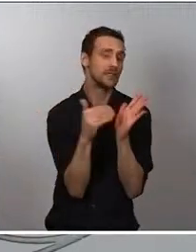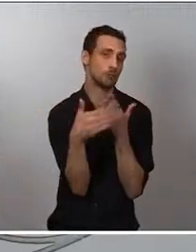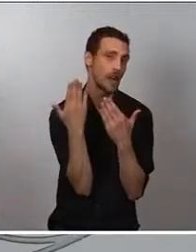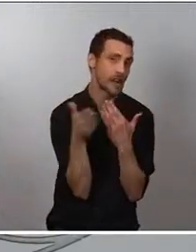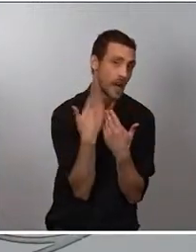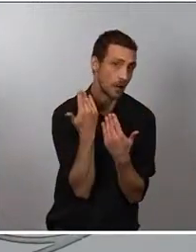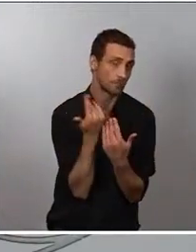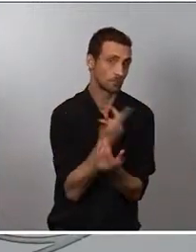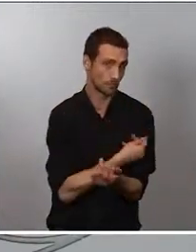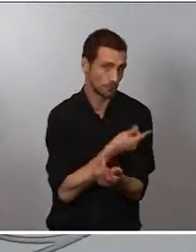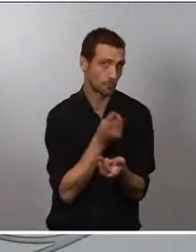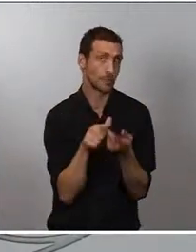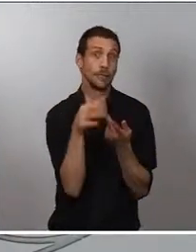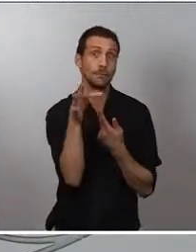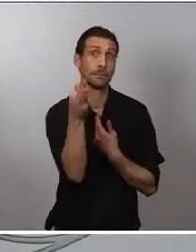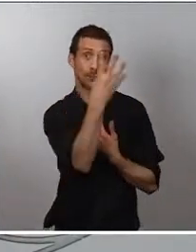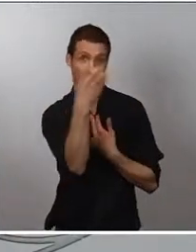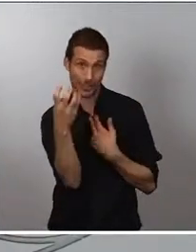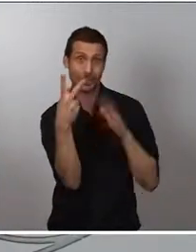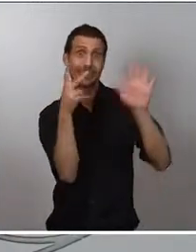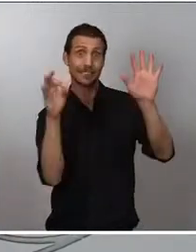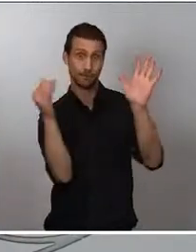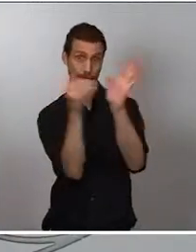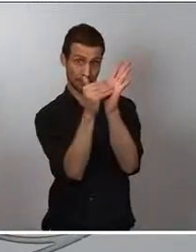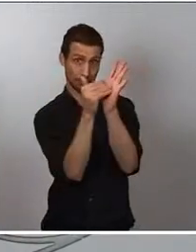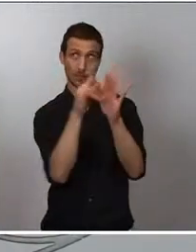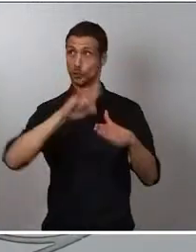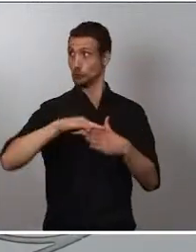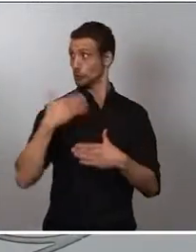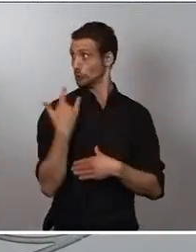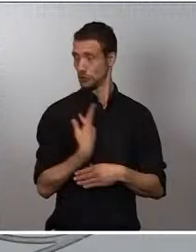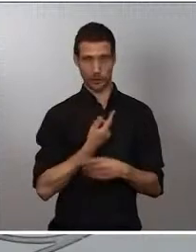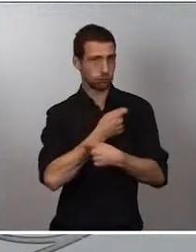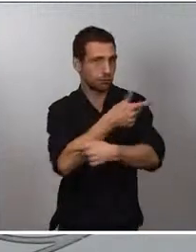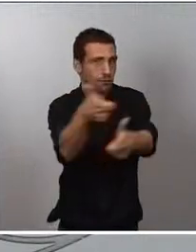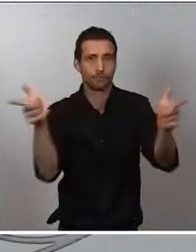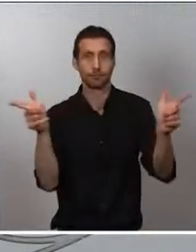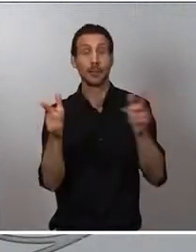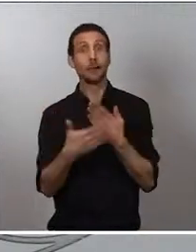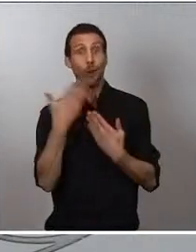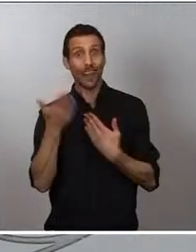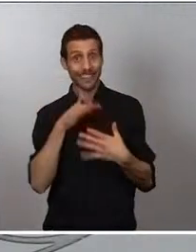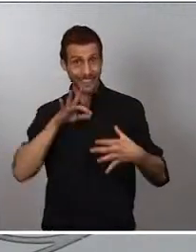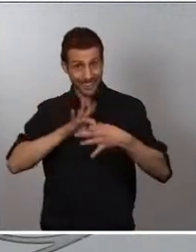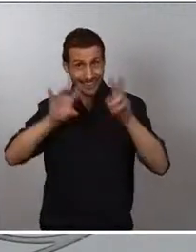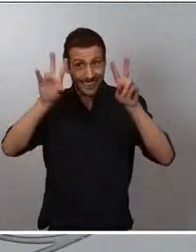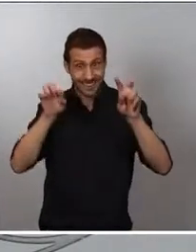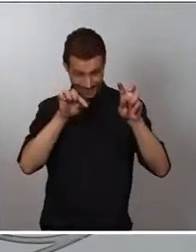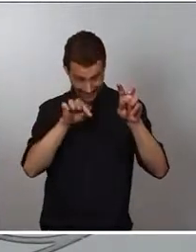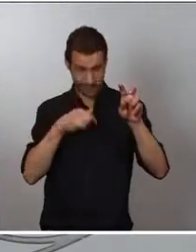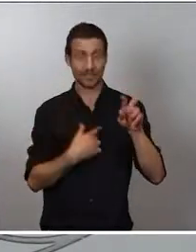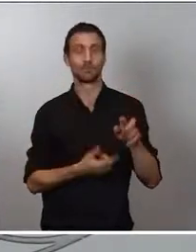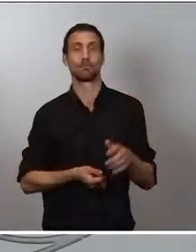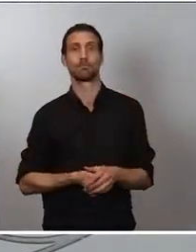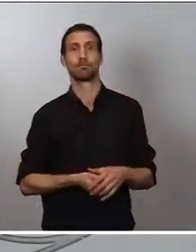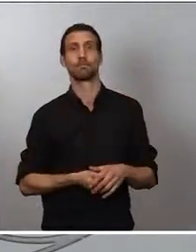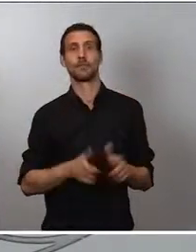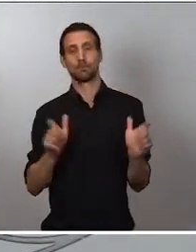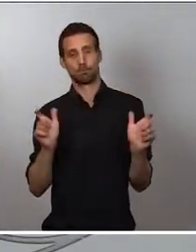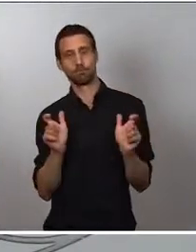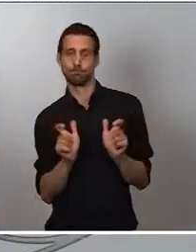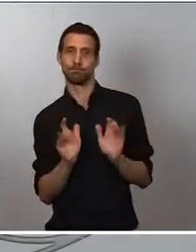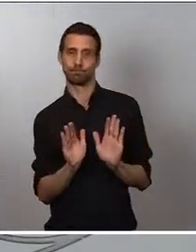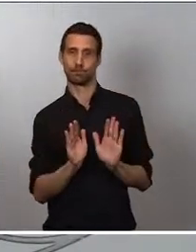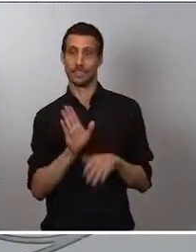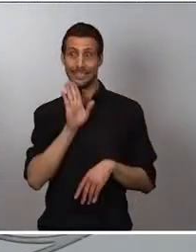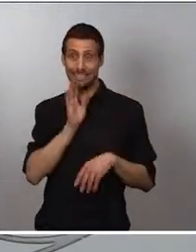470.000 que se repartieron el lunes. Con respecto a Moderna, tengo que decirles que vamos a tener una minoración respecto a las cantidades anunciadas para